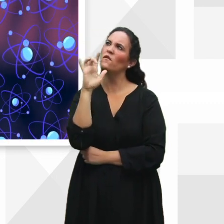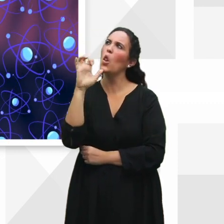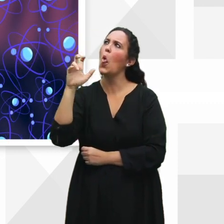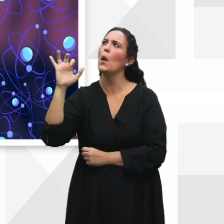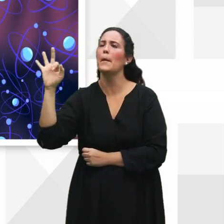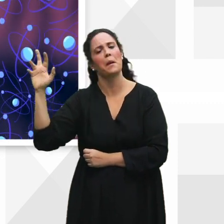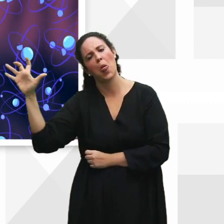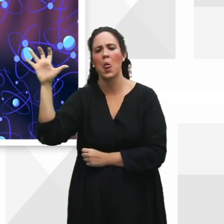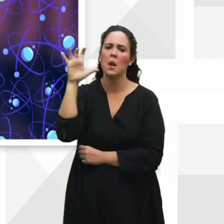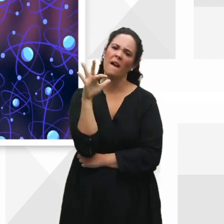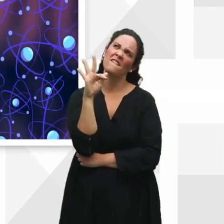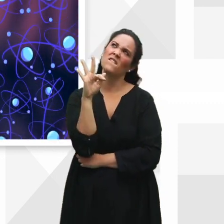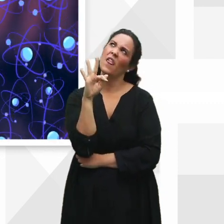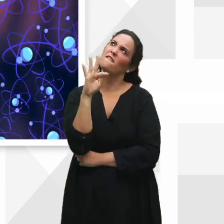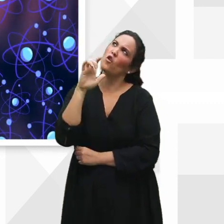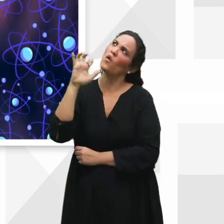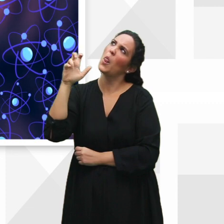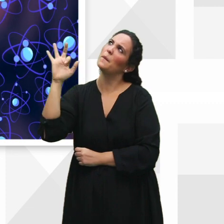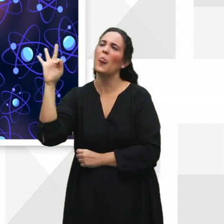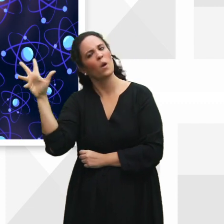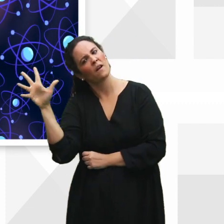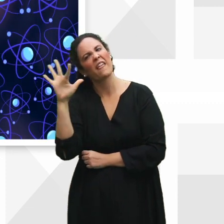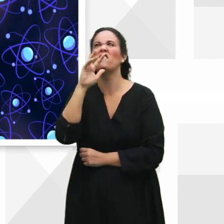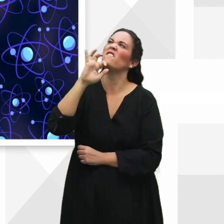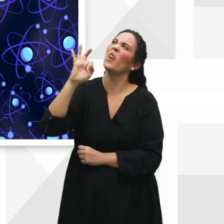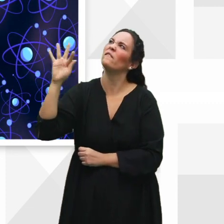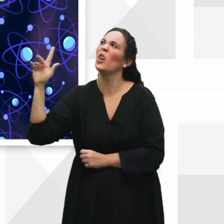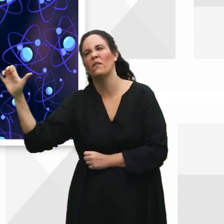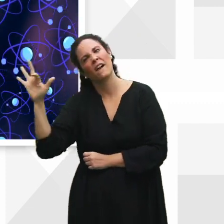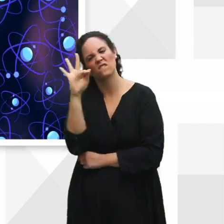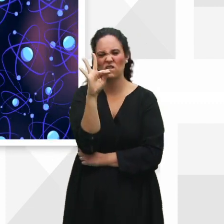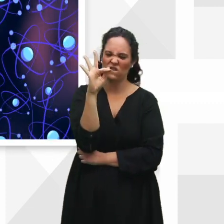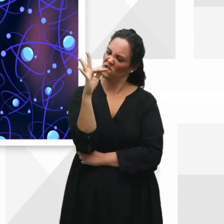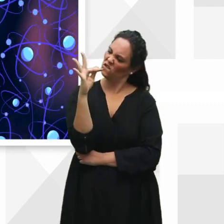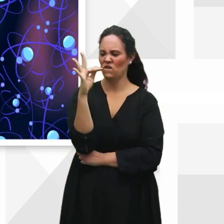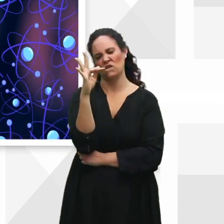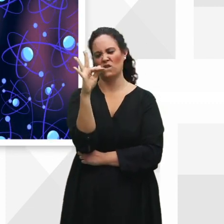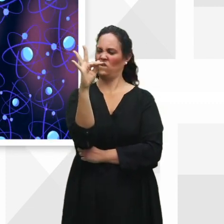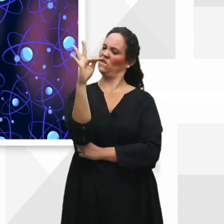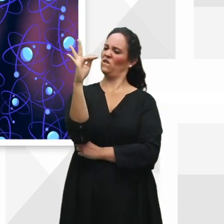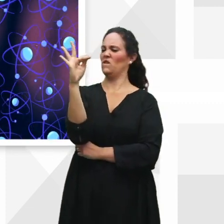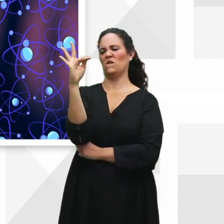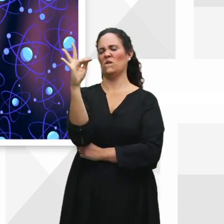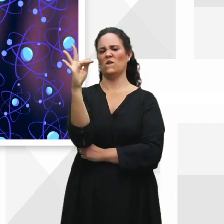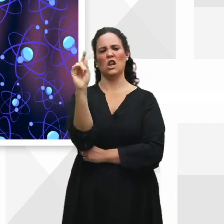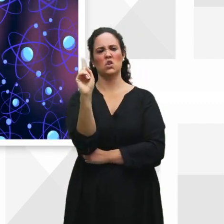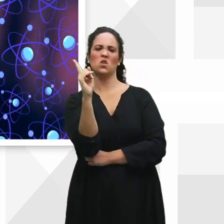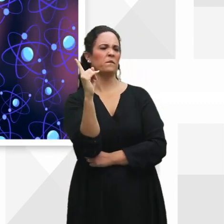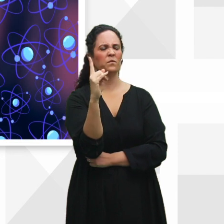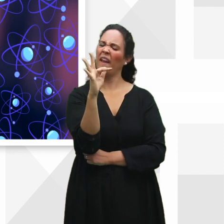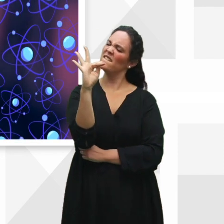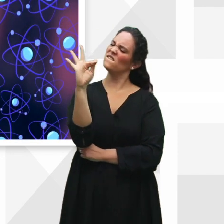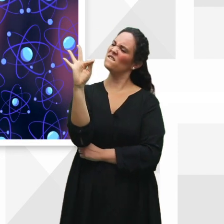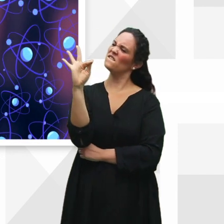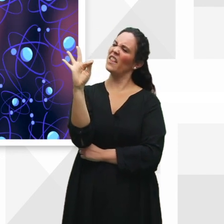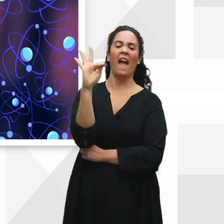fufurrio? ¿De funfalacia? ¿De farfalfurfi? ¿No, farfalfurfi? No. Más bien es